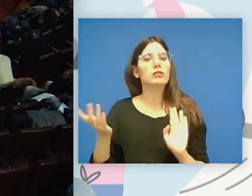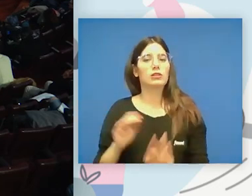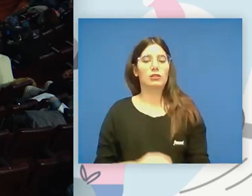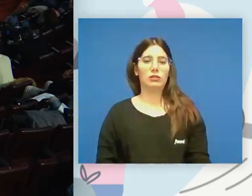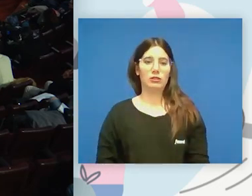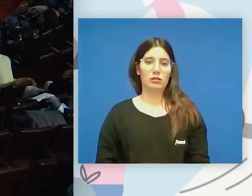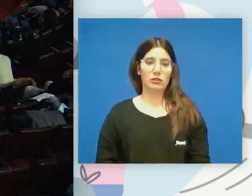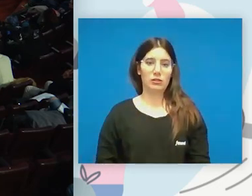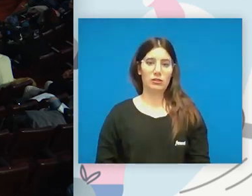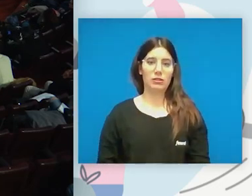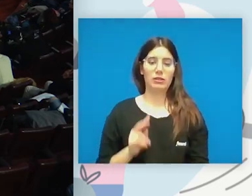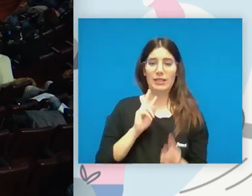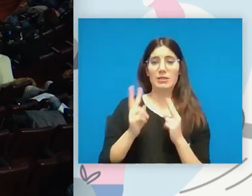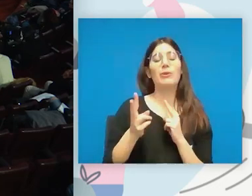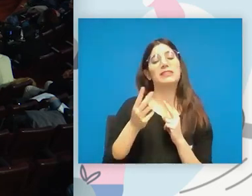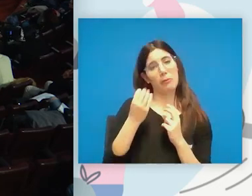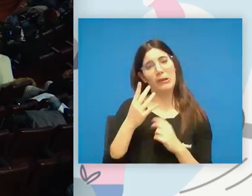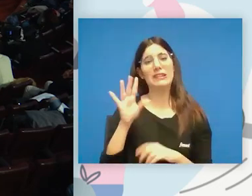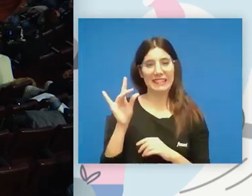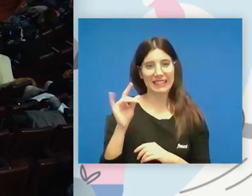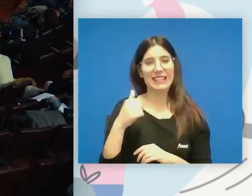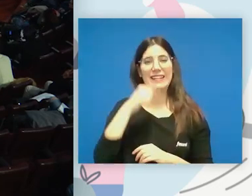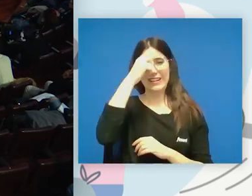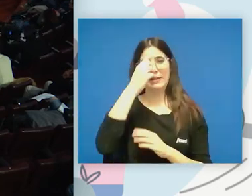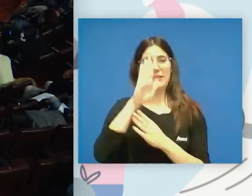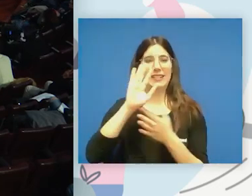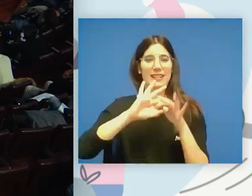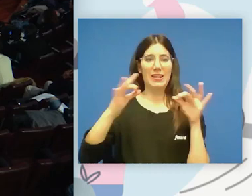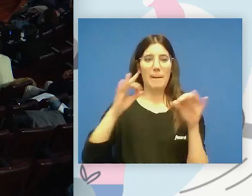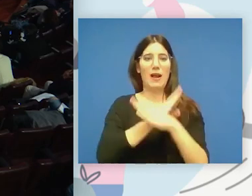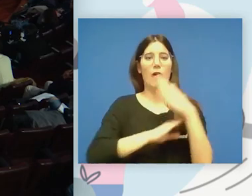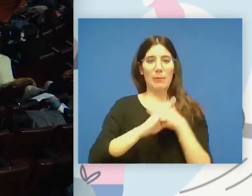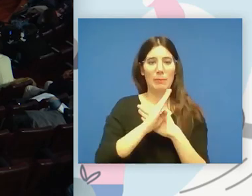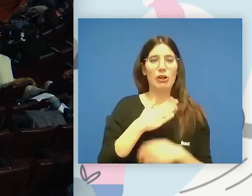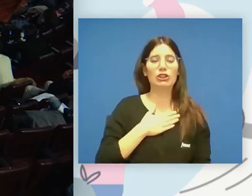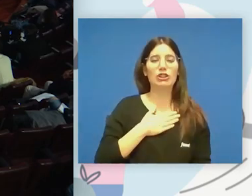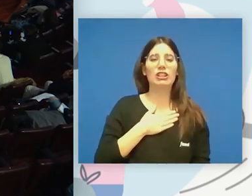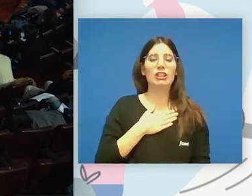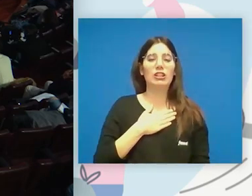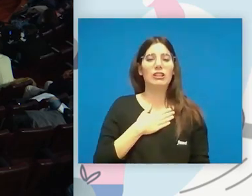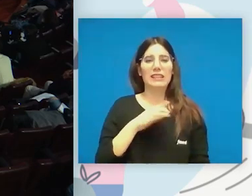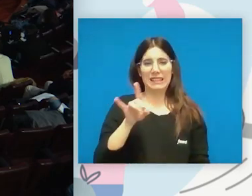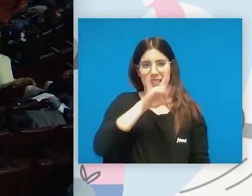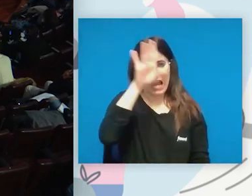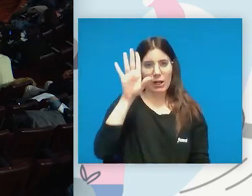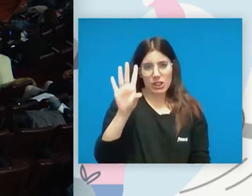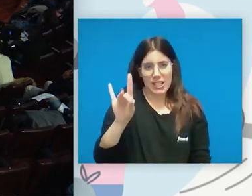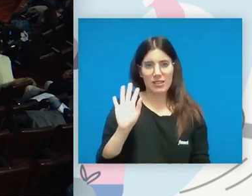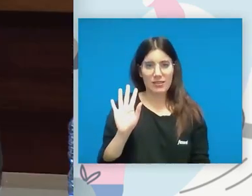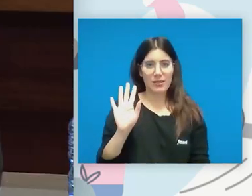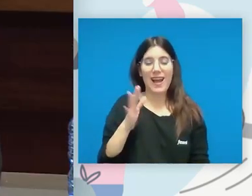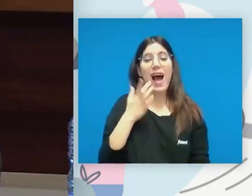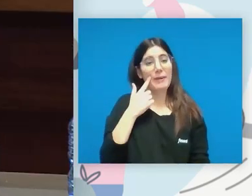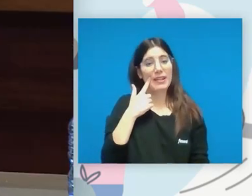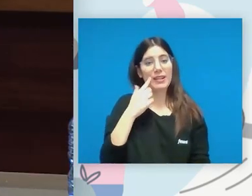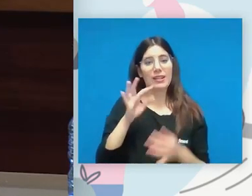bueno sí como representante del paralimpismo por supuesto que sí bueno vamos a ver en el